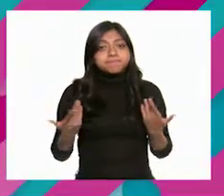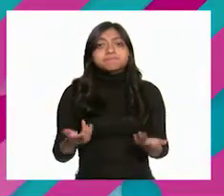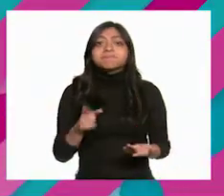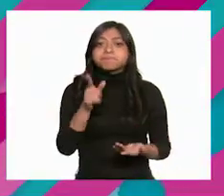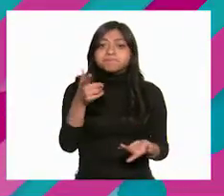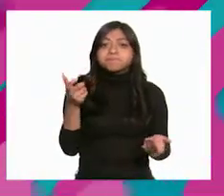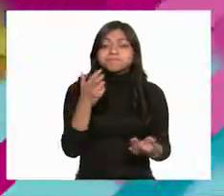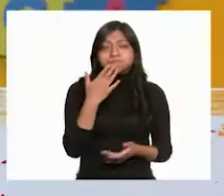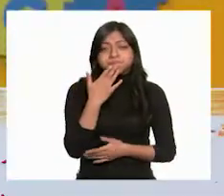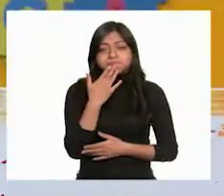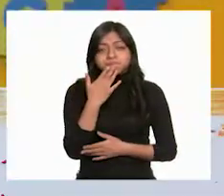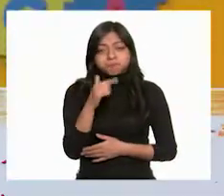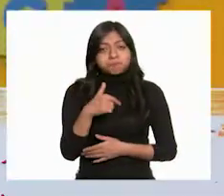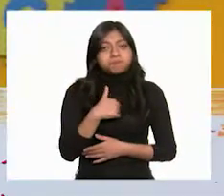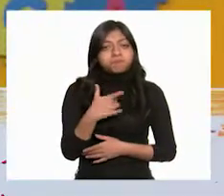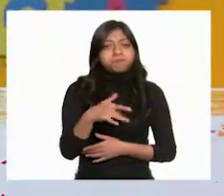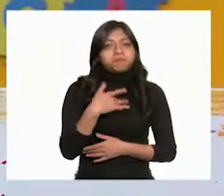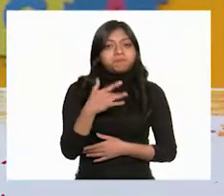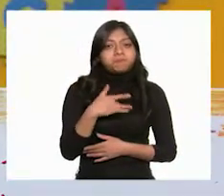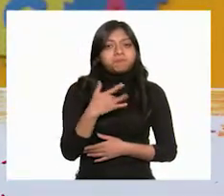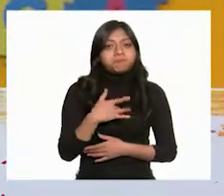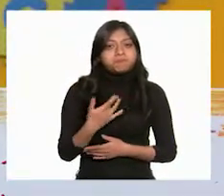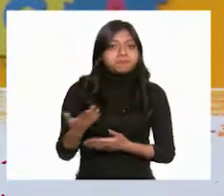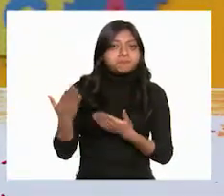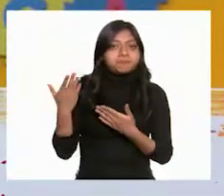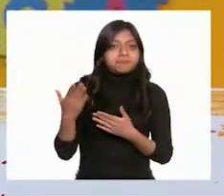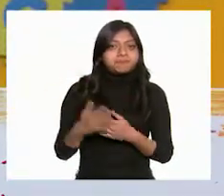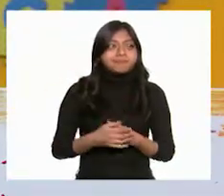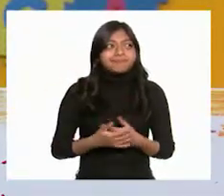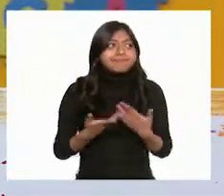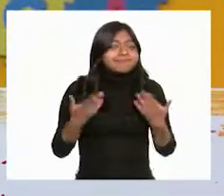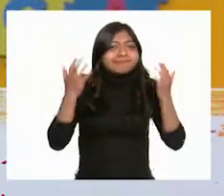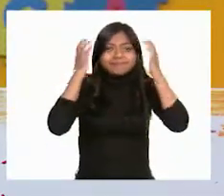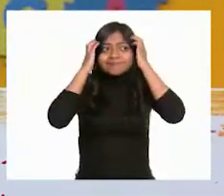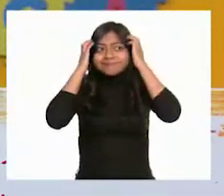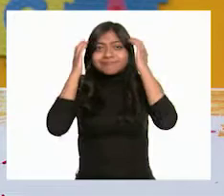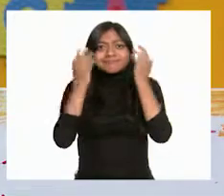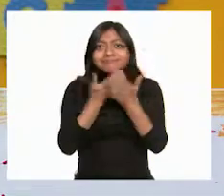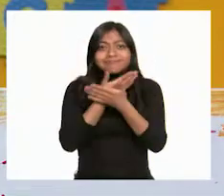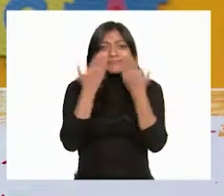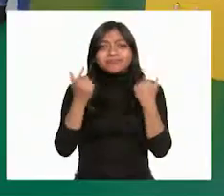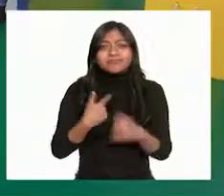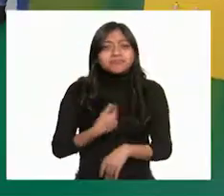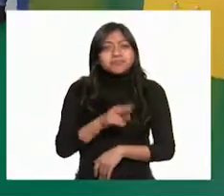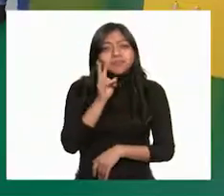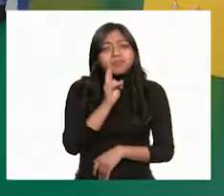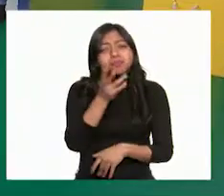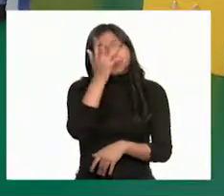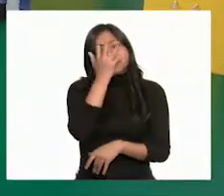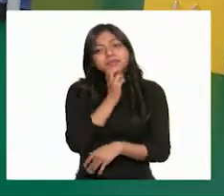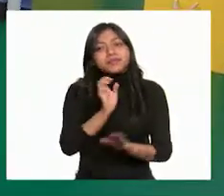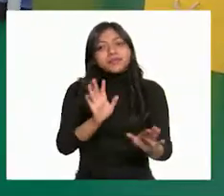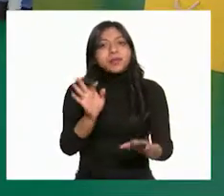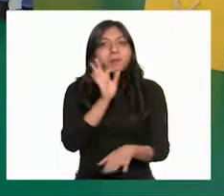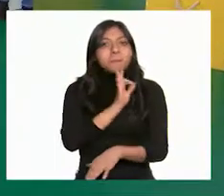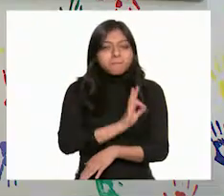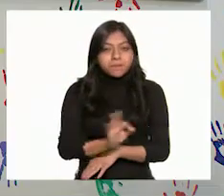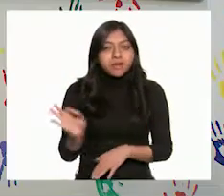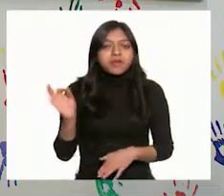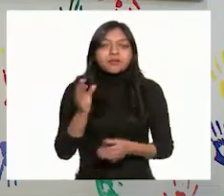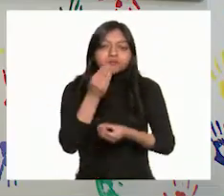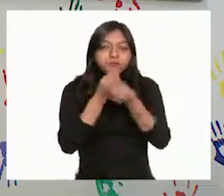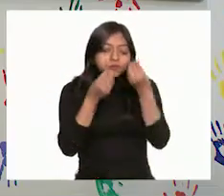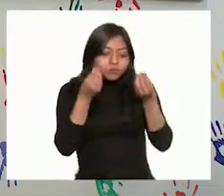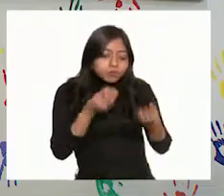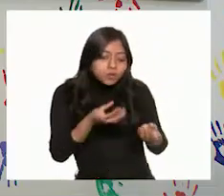yo creo que... ¡Ay, no sé, no sé! Me dejó mudo ese perro. Podríamos dejarle algunos recipientes